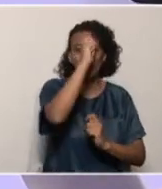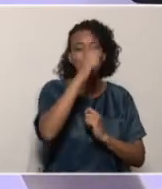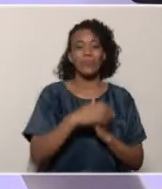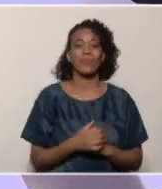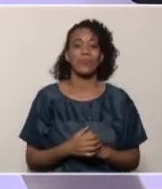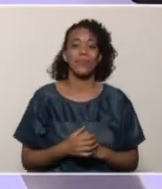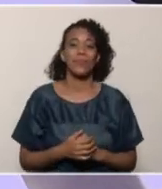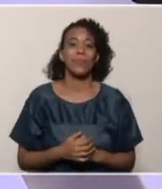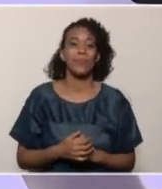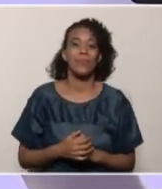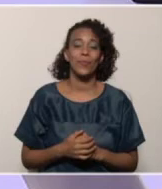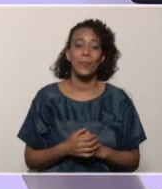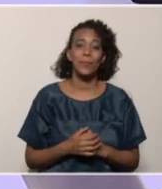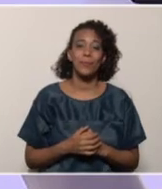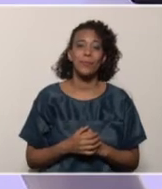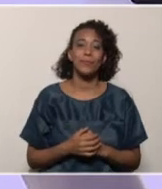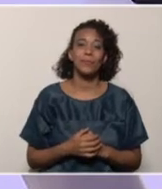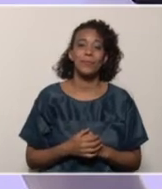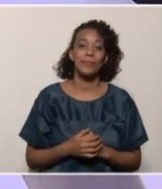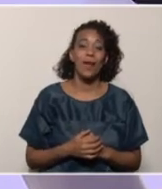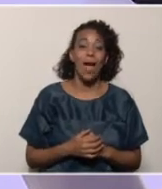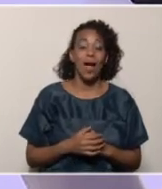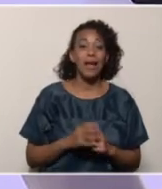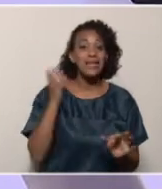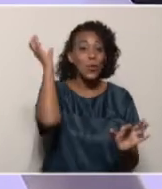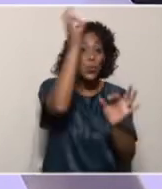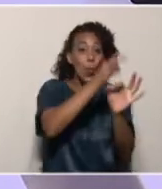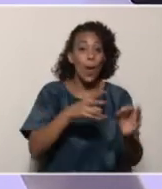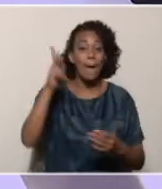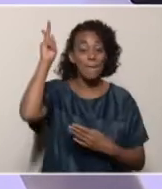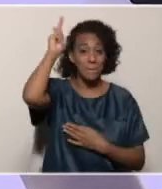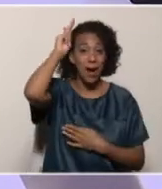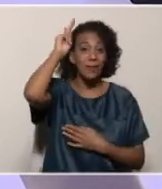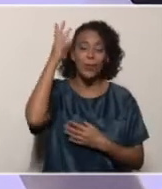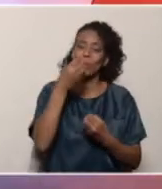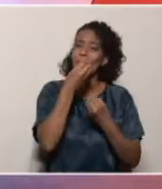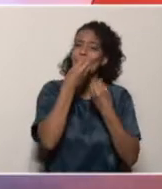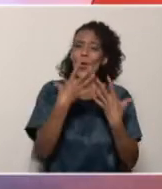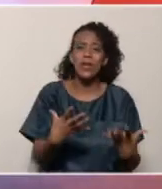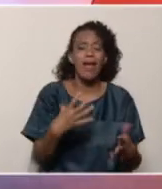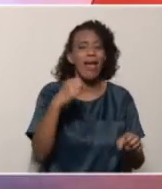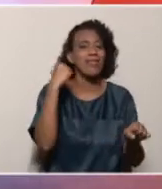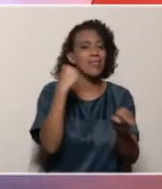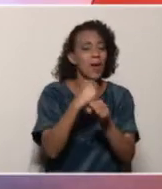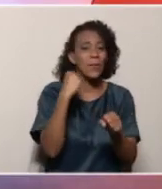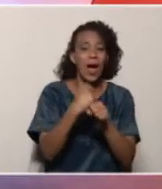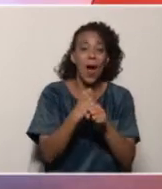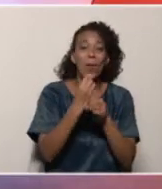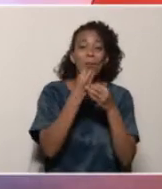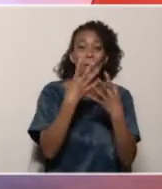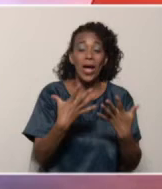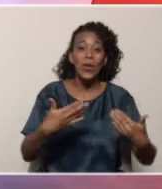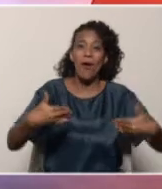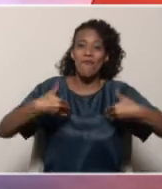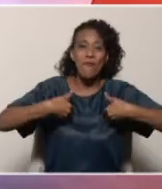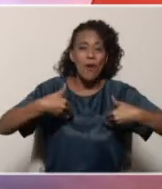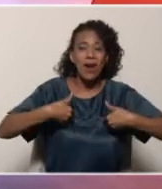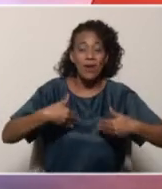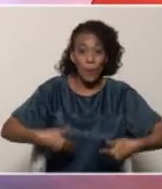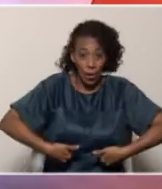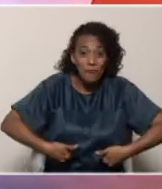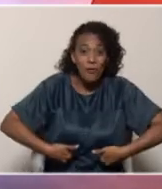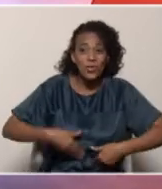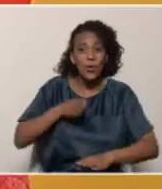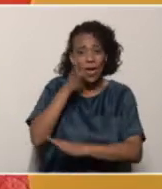admiración a esos jóvenes que con abnegación hicieron de su actividad sociolaboral este esfuerzo de ir a esta casa hogar y